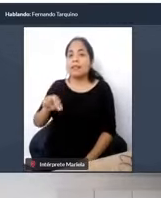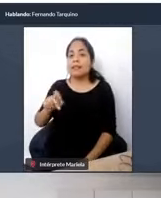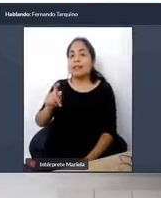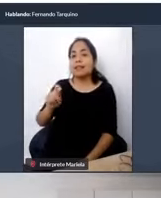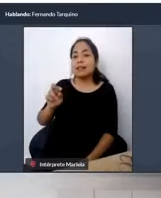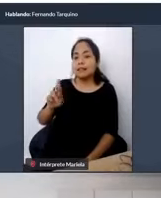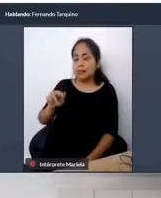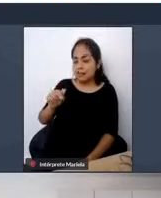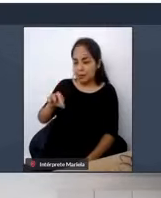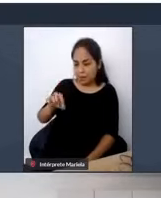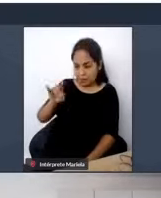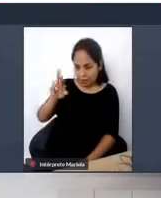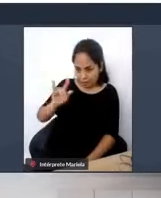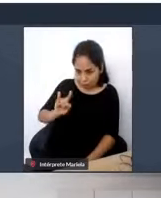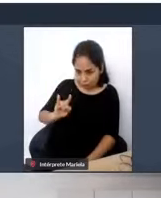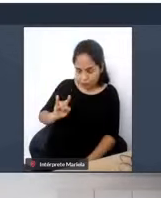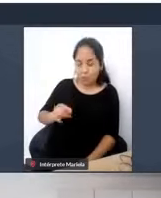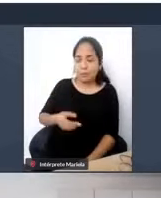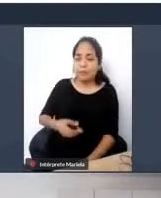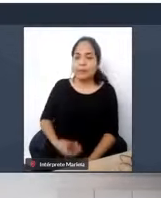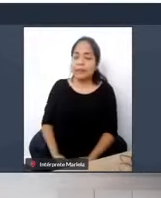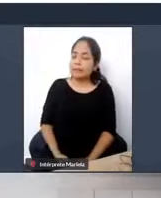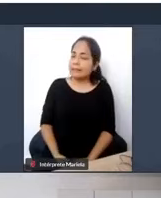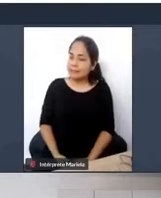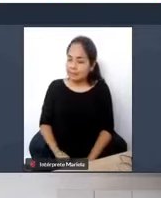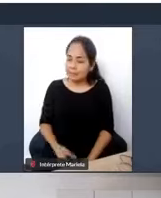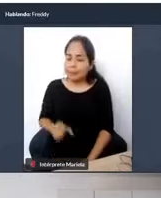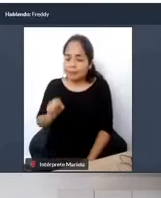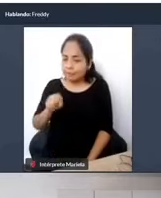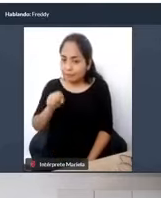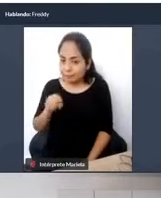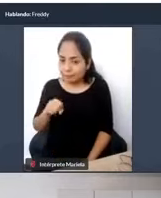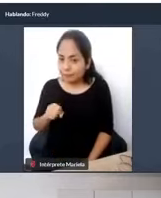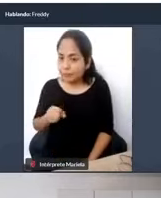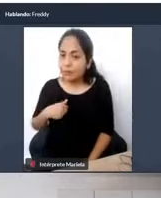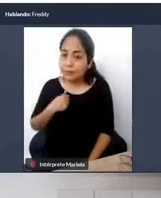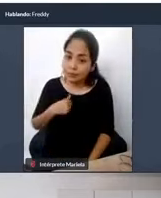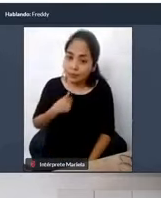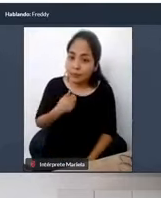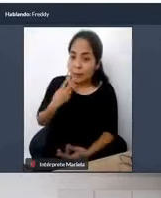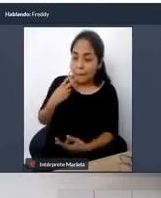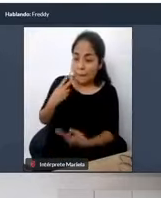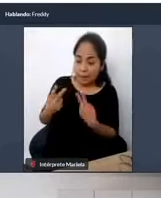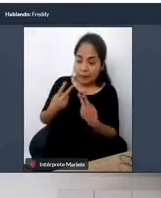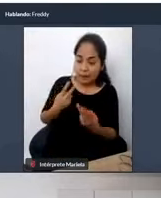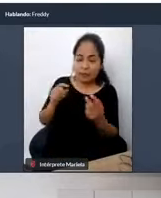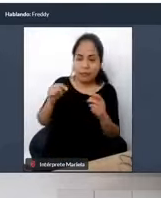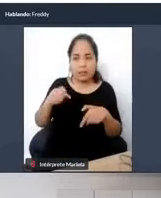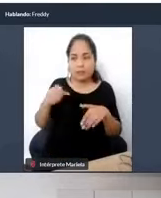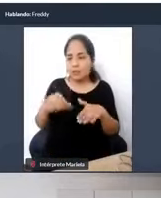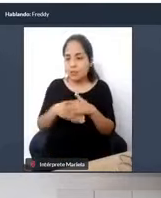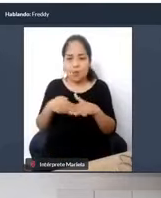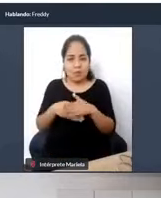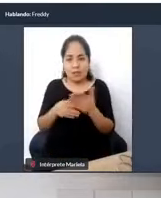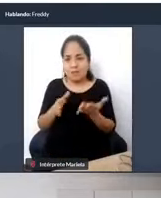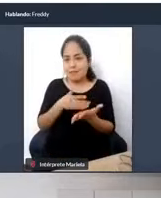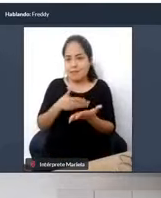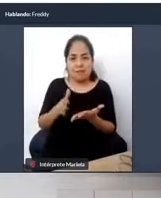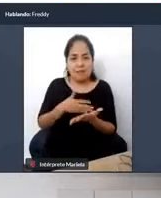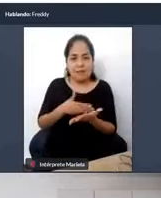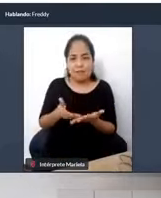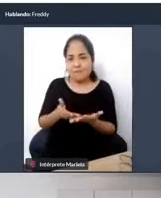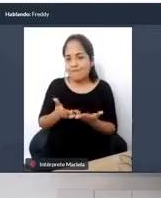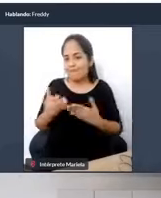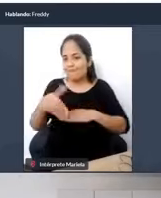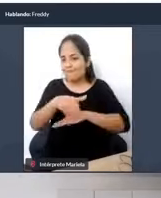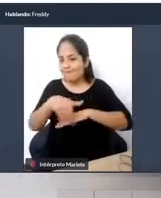definitivamente es lamentable, de hecho, asumir y ser conscientes de que no tenemos accesibilidad tanto en las pistas,